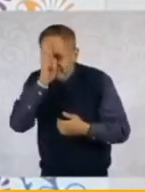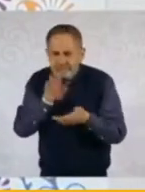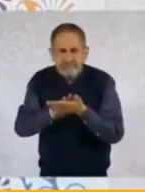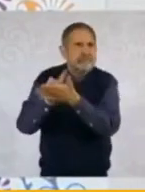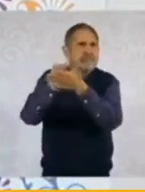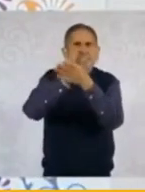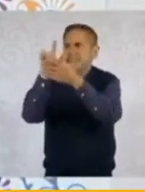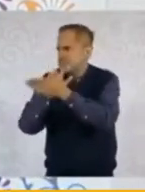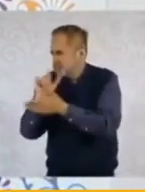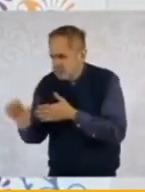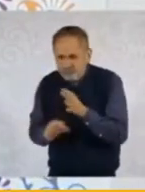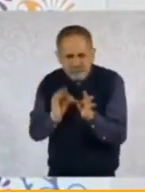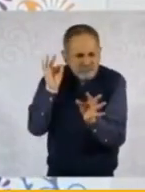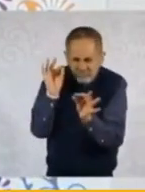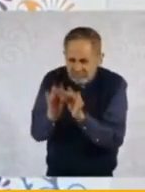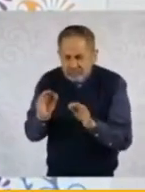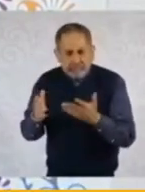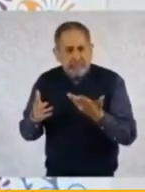casa,